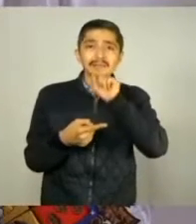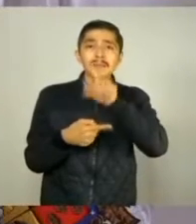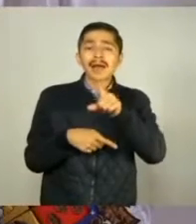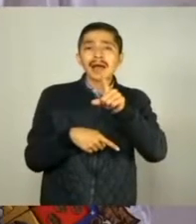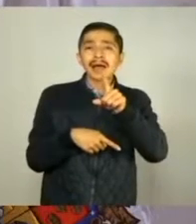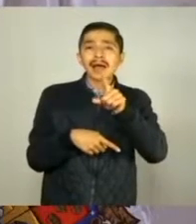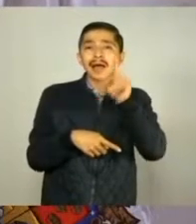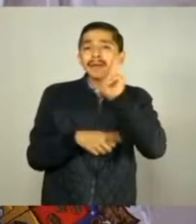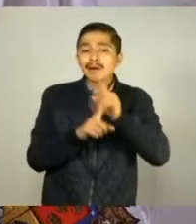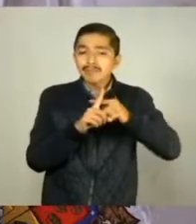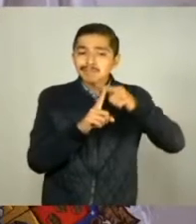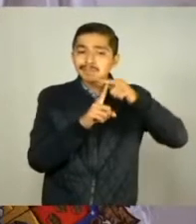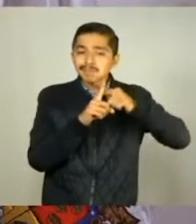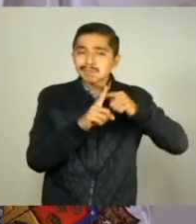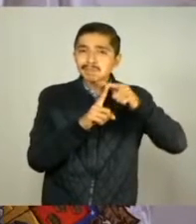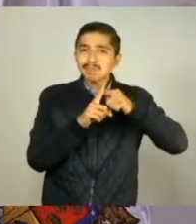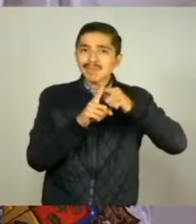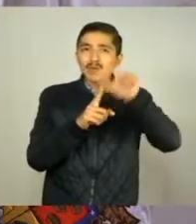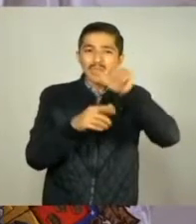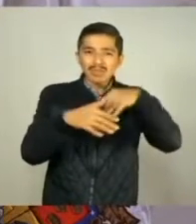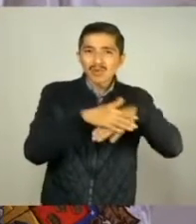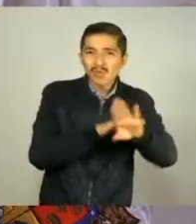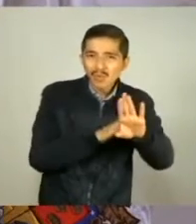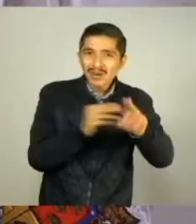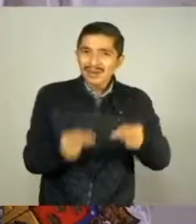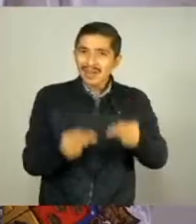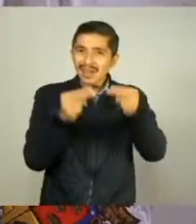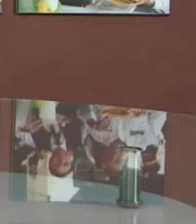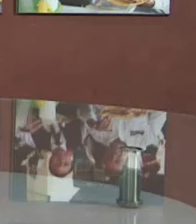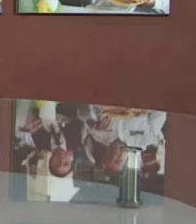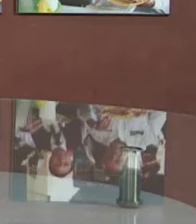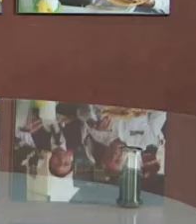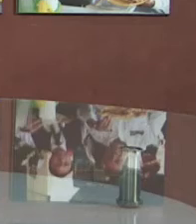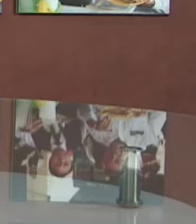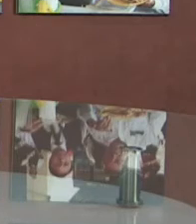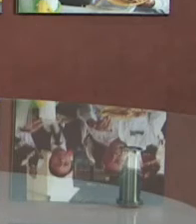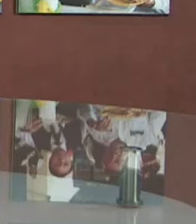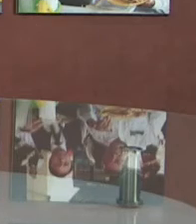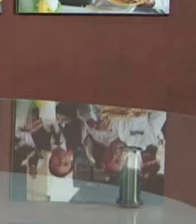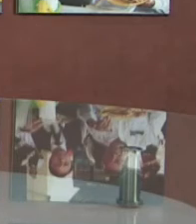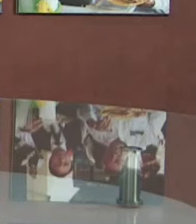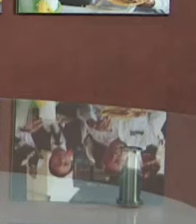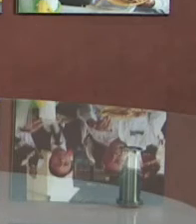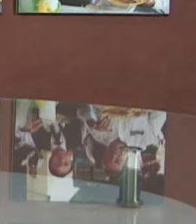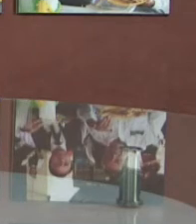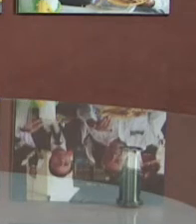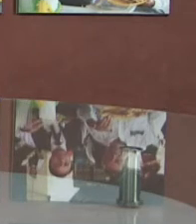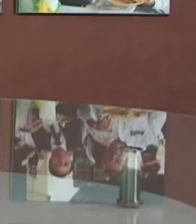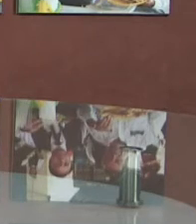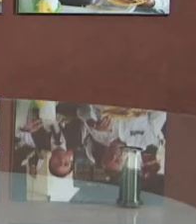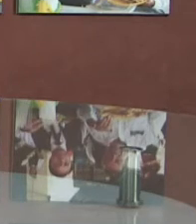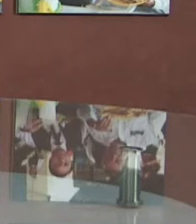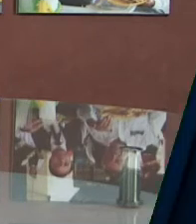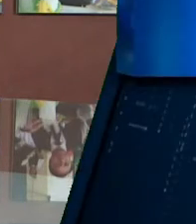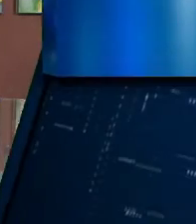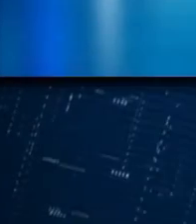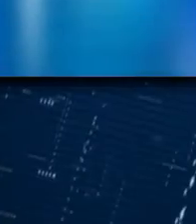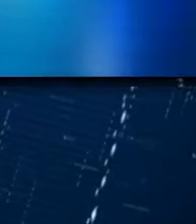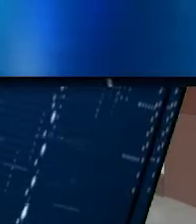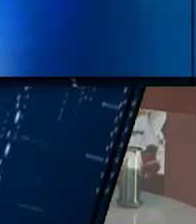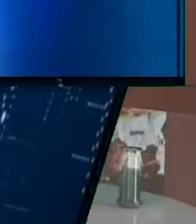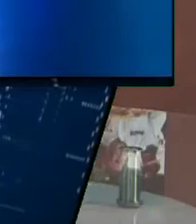debe promoverlo a través de decretos, el uso de cubrebocas la autoridad